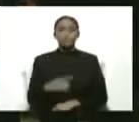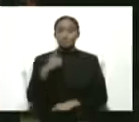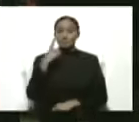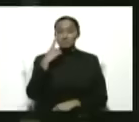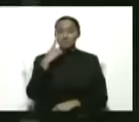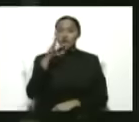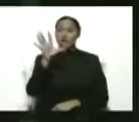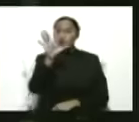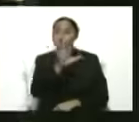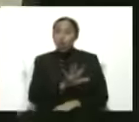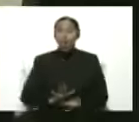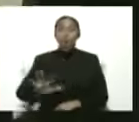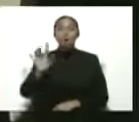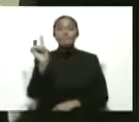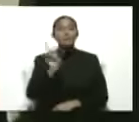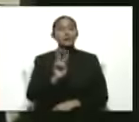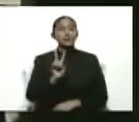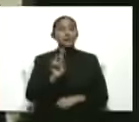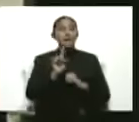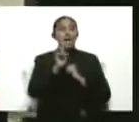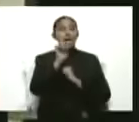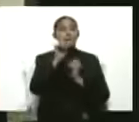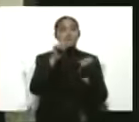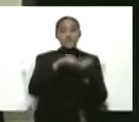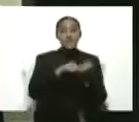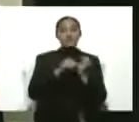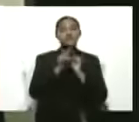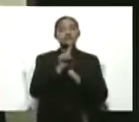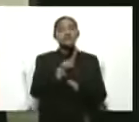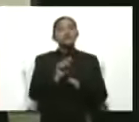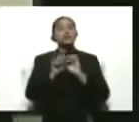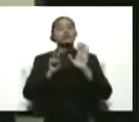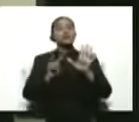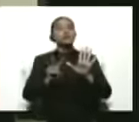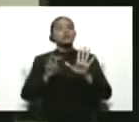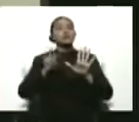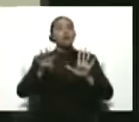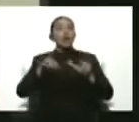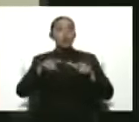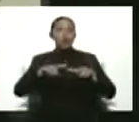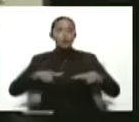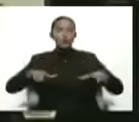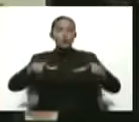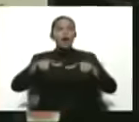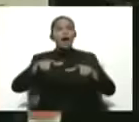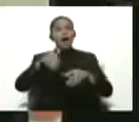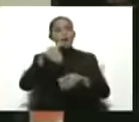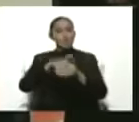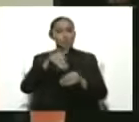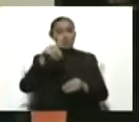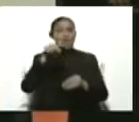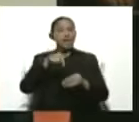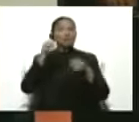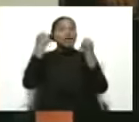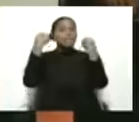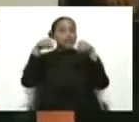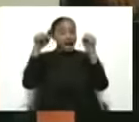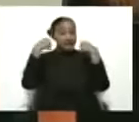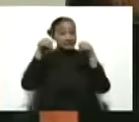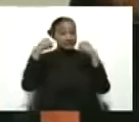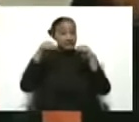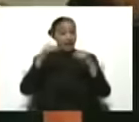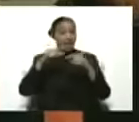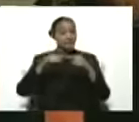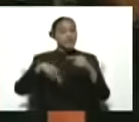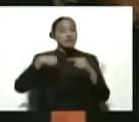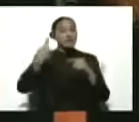.174 centros de votación para el simulacro. 1